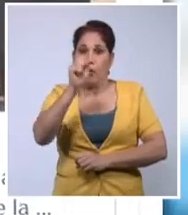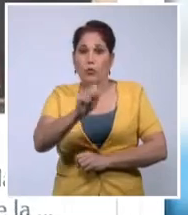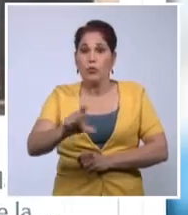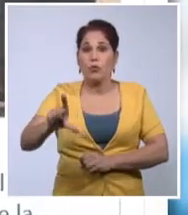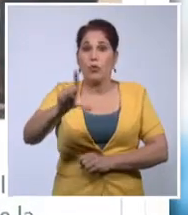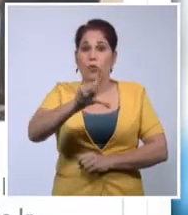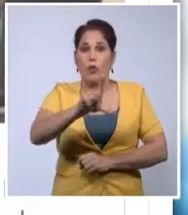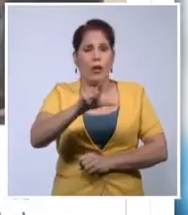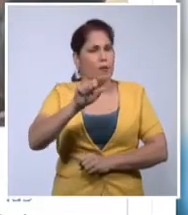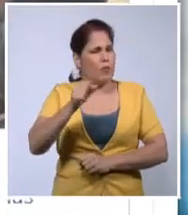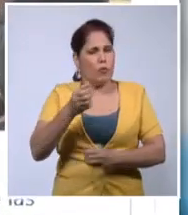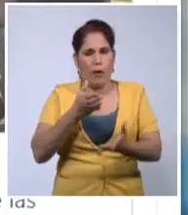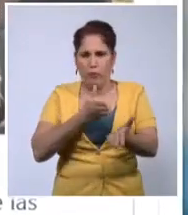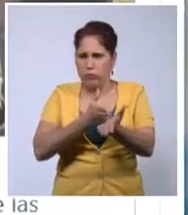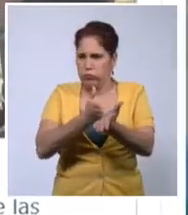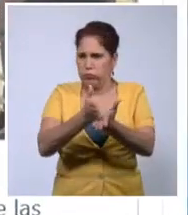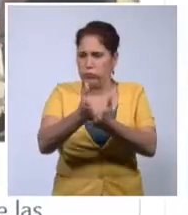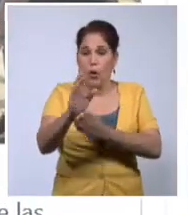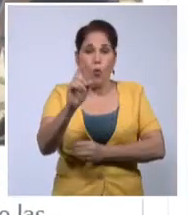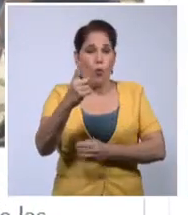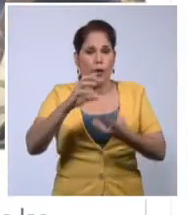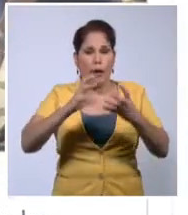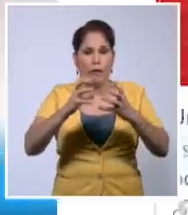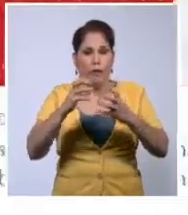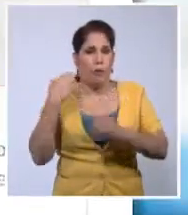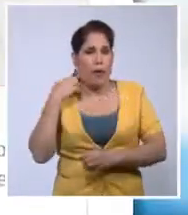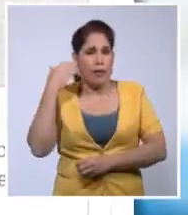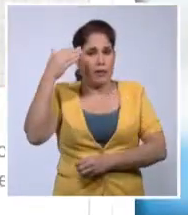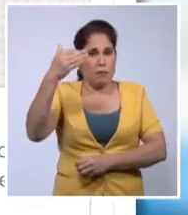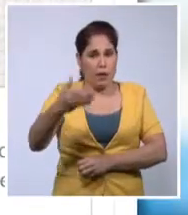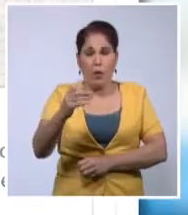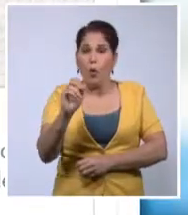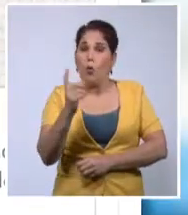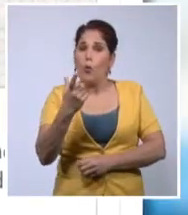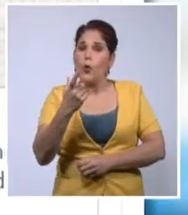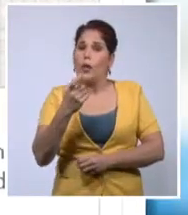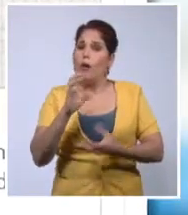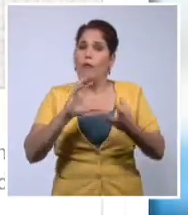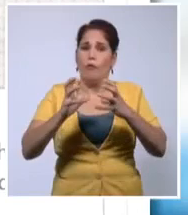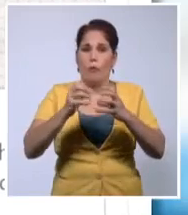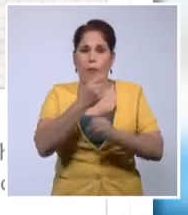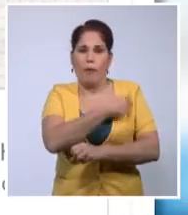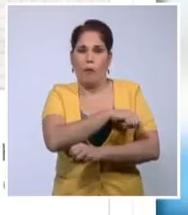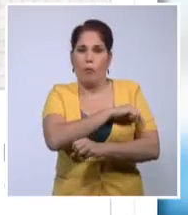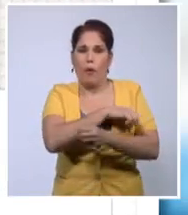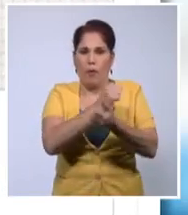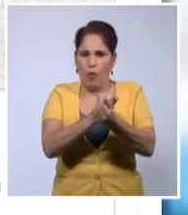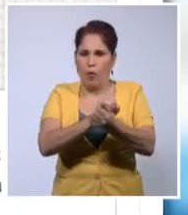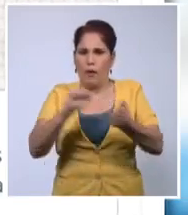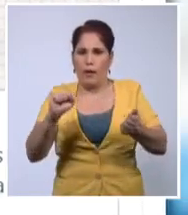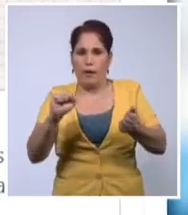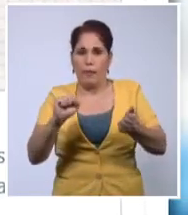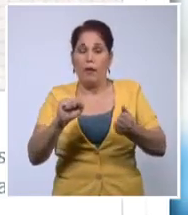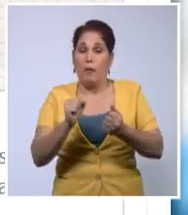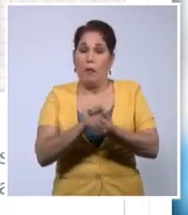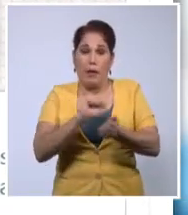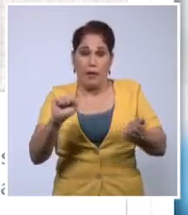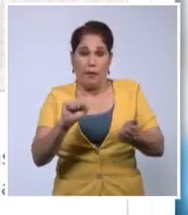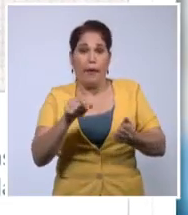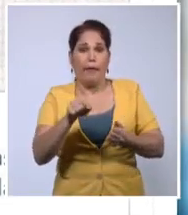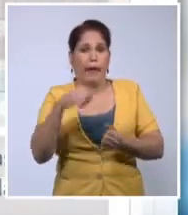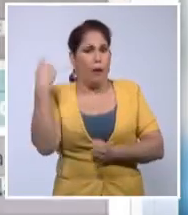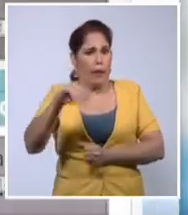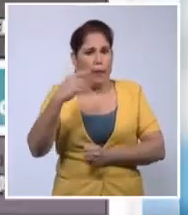es y será la única esperanza, el único camino de los pueblos, de los oprimidos, de los